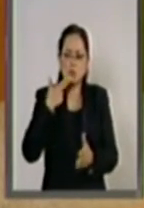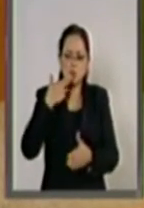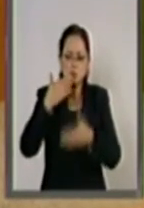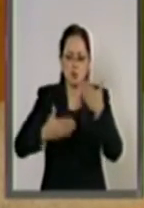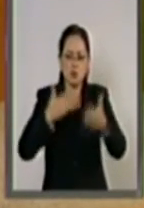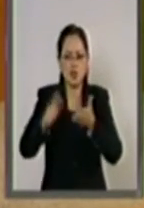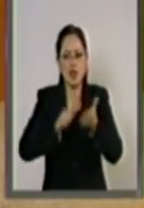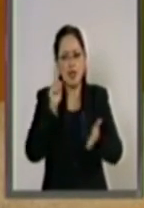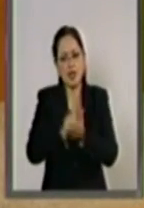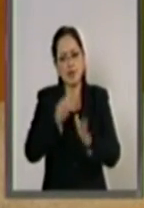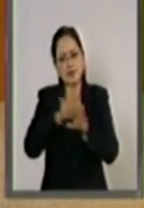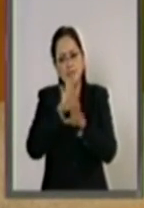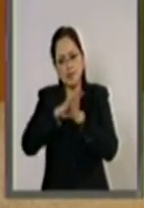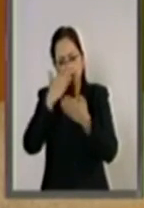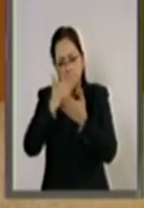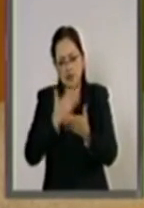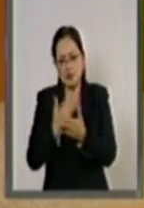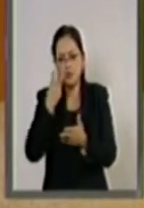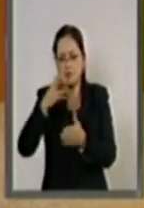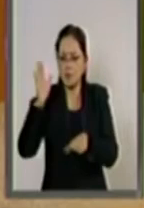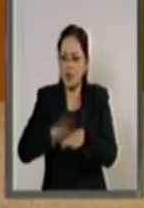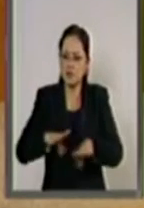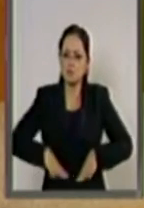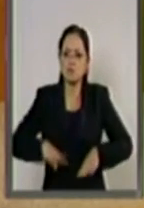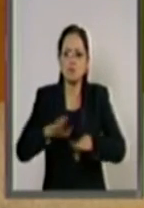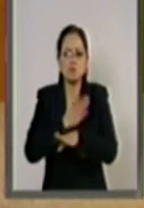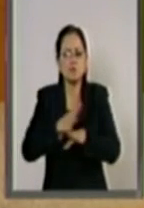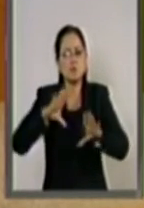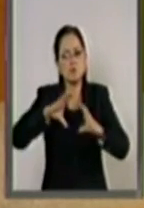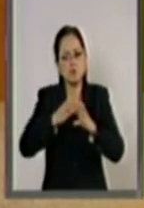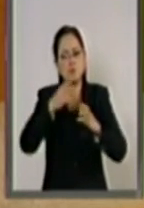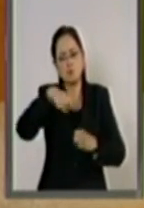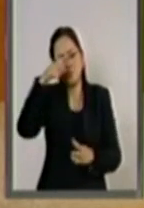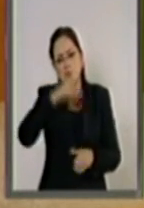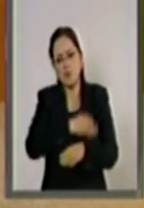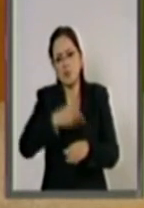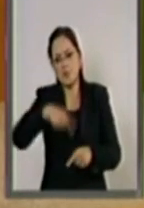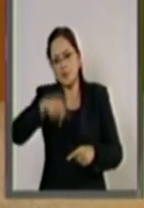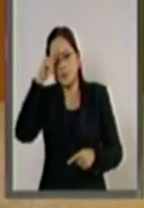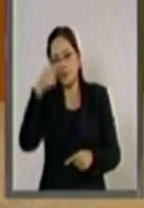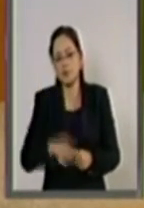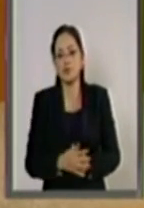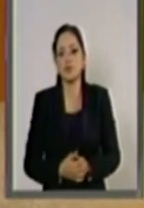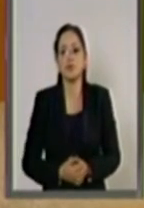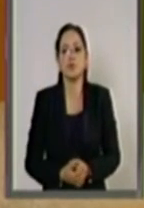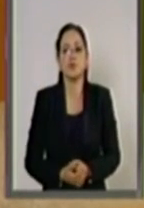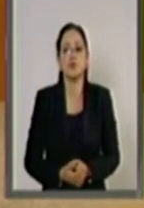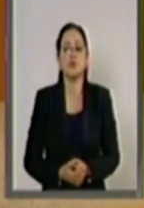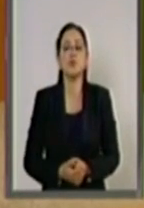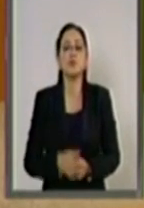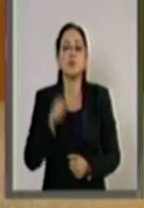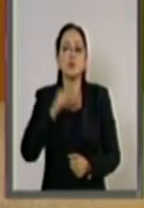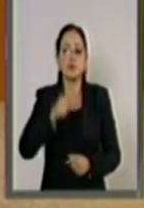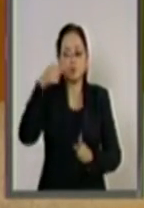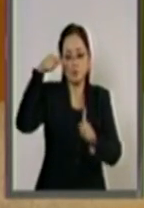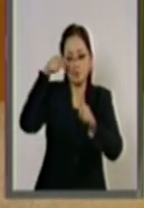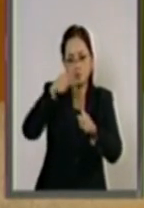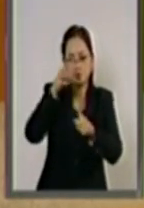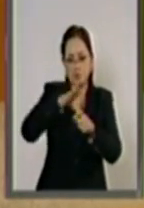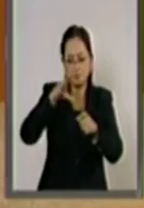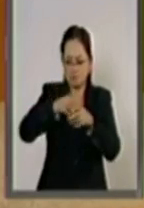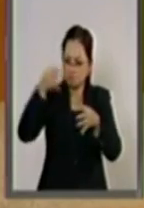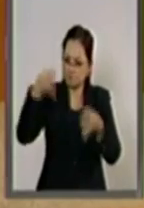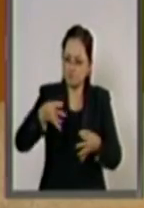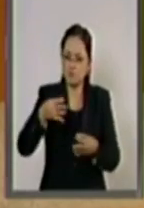reformas traerán aún más beneficios tangibles para las familias mexicanas. Por una cultura de la integridad,